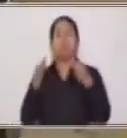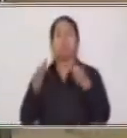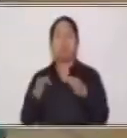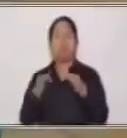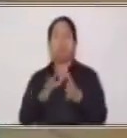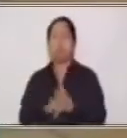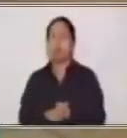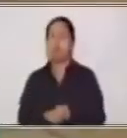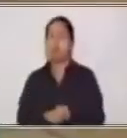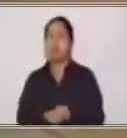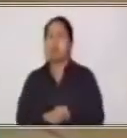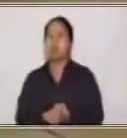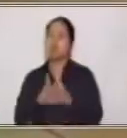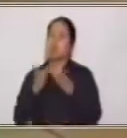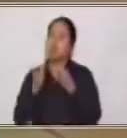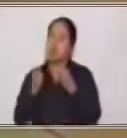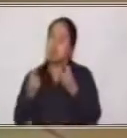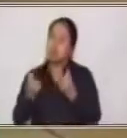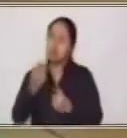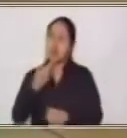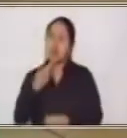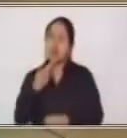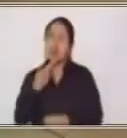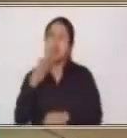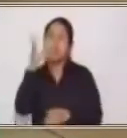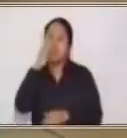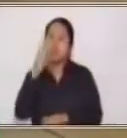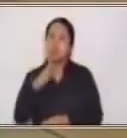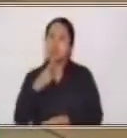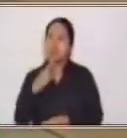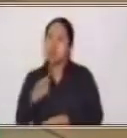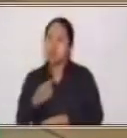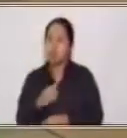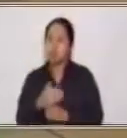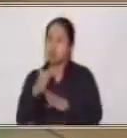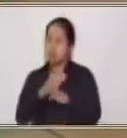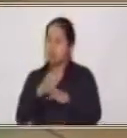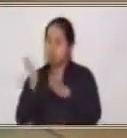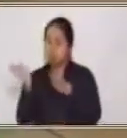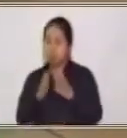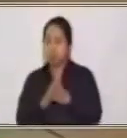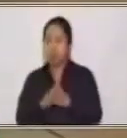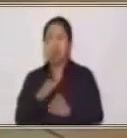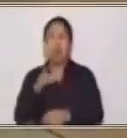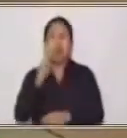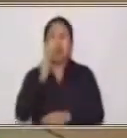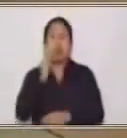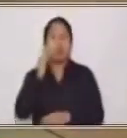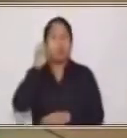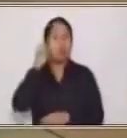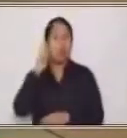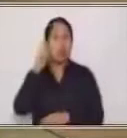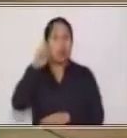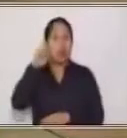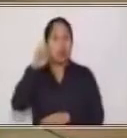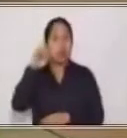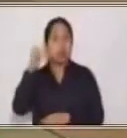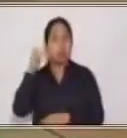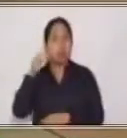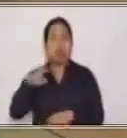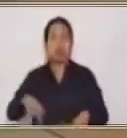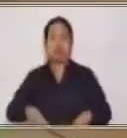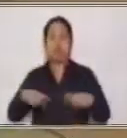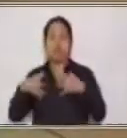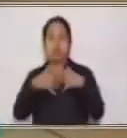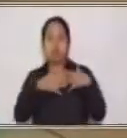averiguar la respuesta a algunas preguntas. El problema dice, el señor García, que reside en Estados Unidos, debe